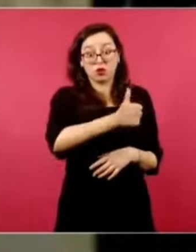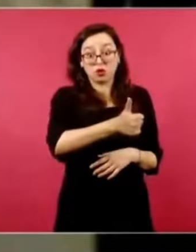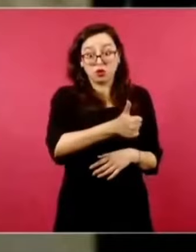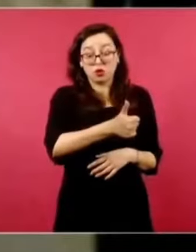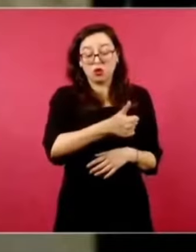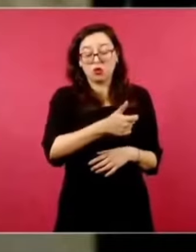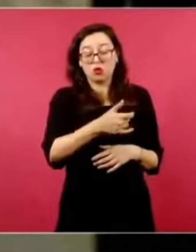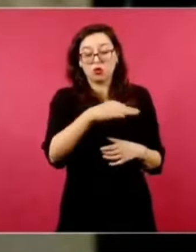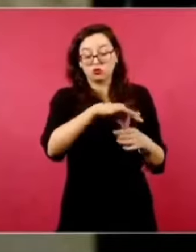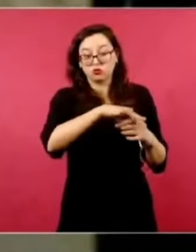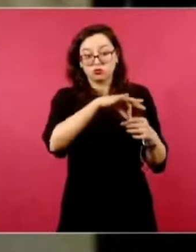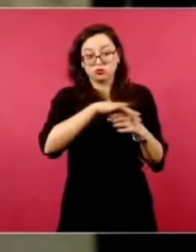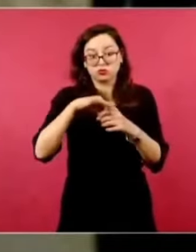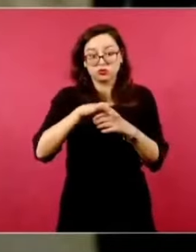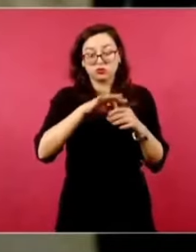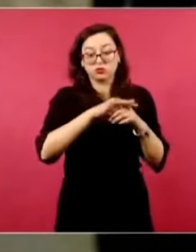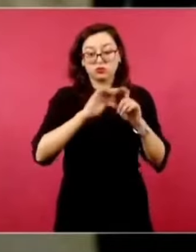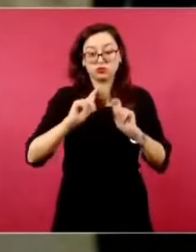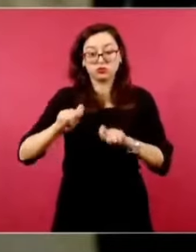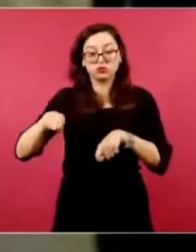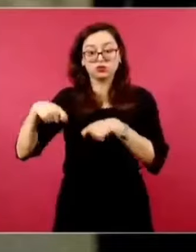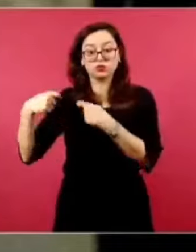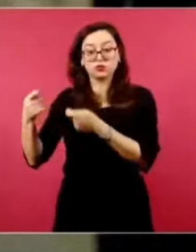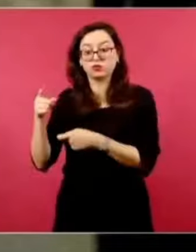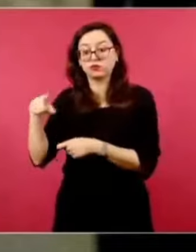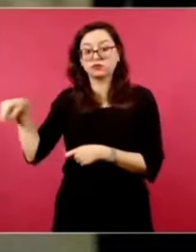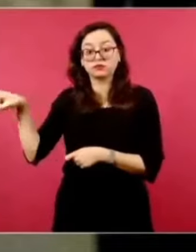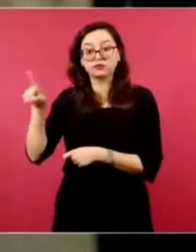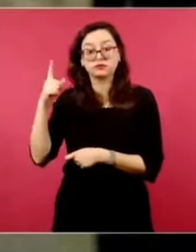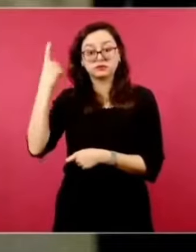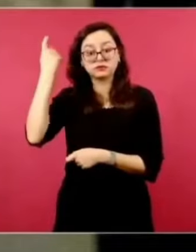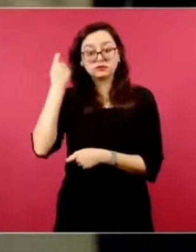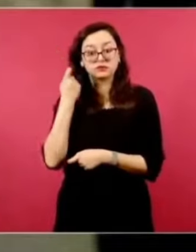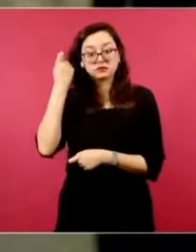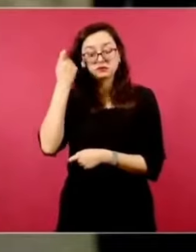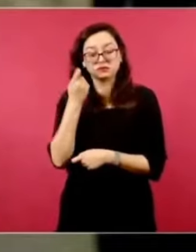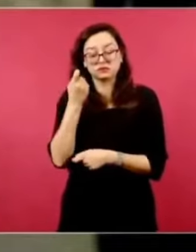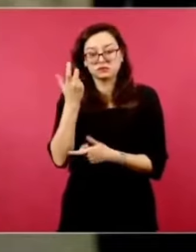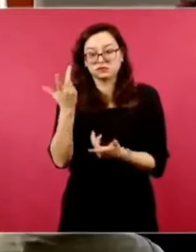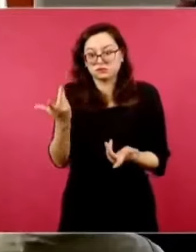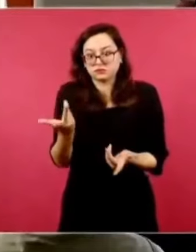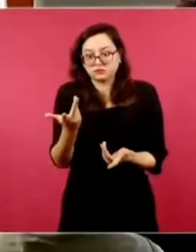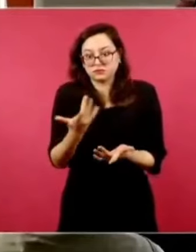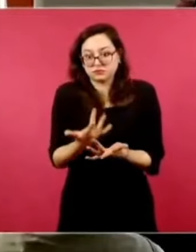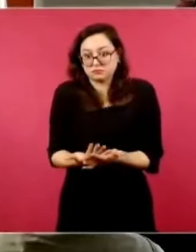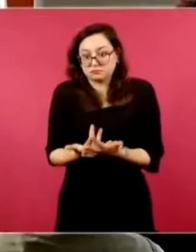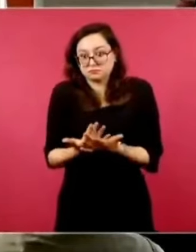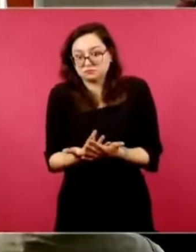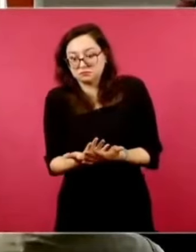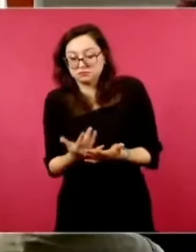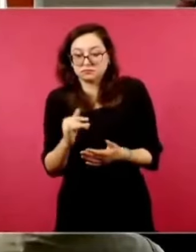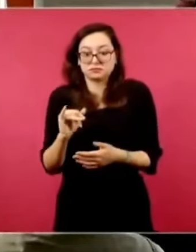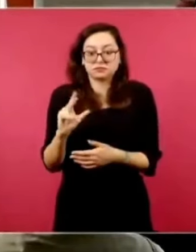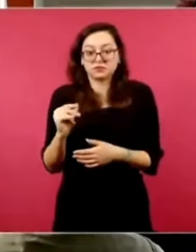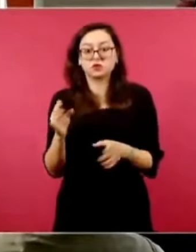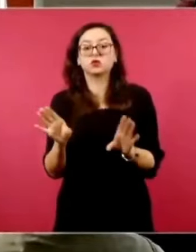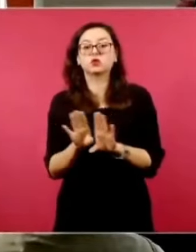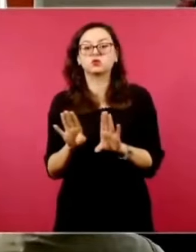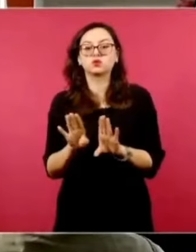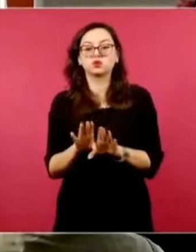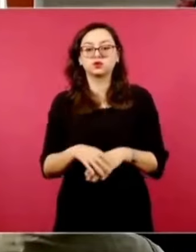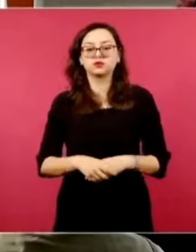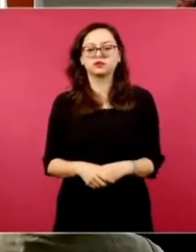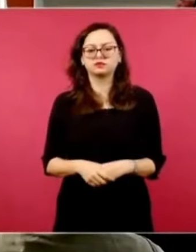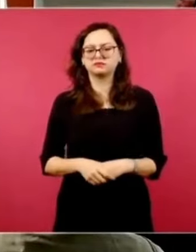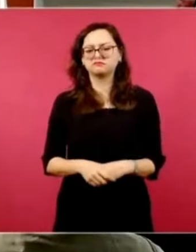otras personas para poder ocupar estos cargos de ministros y no alcanzaran el tiempo para el tema del retiro. ¿Se contempló? Depende del tiempo en